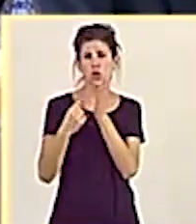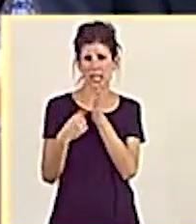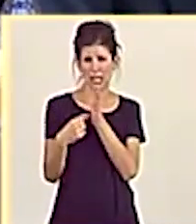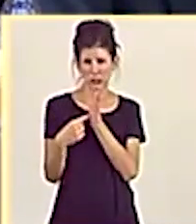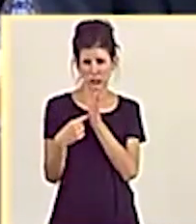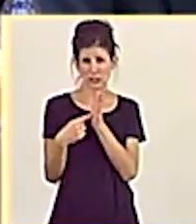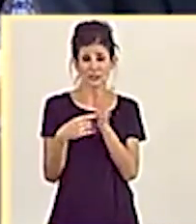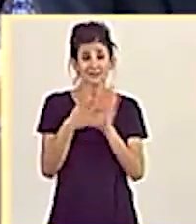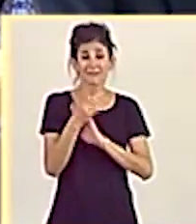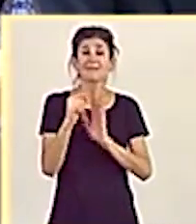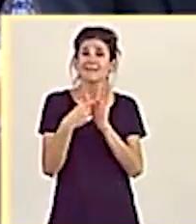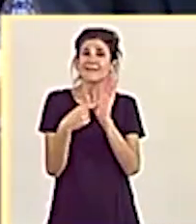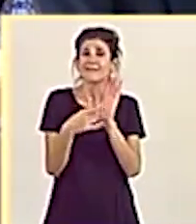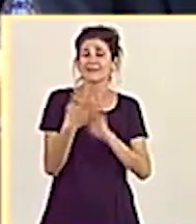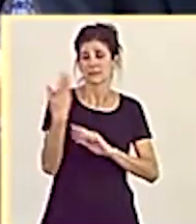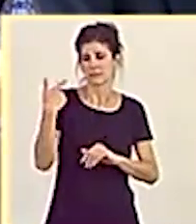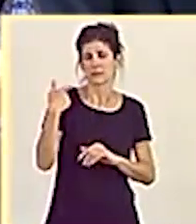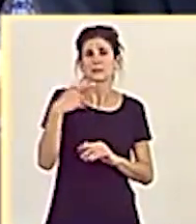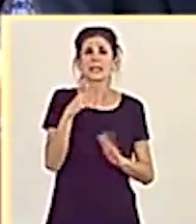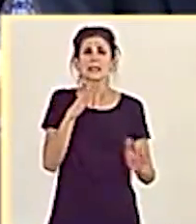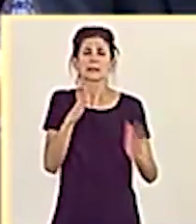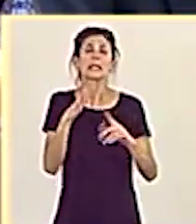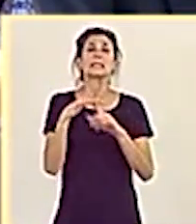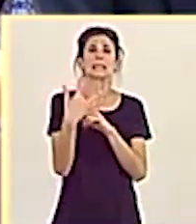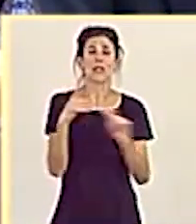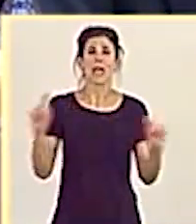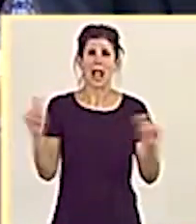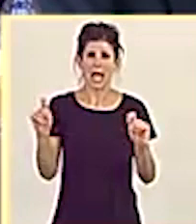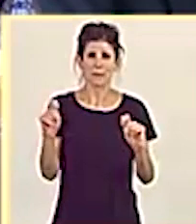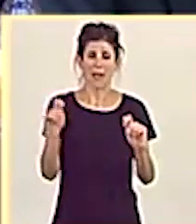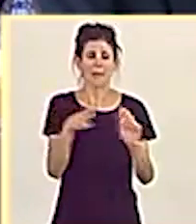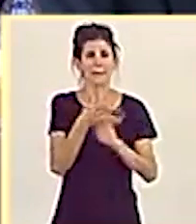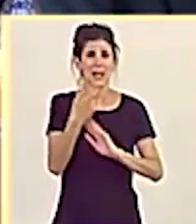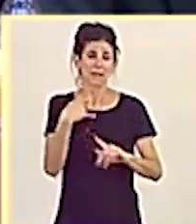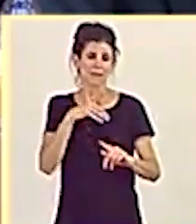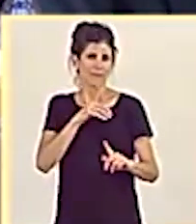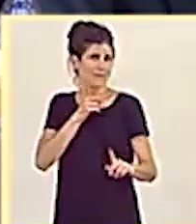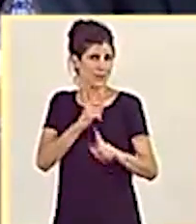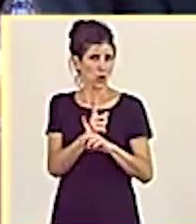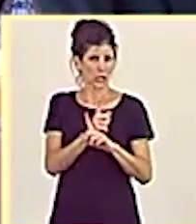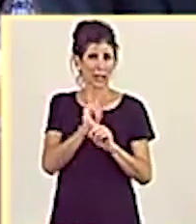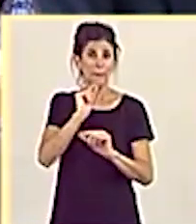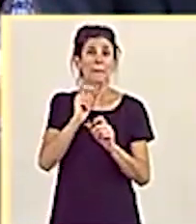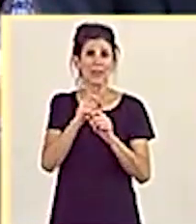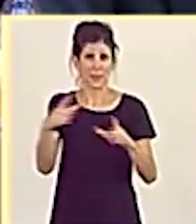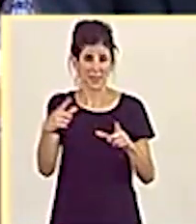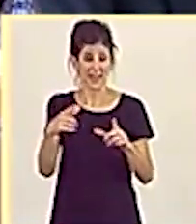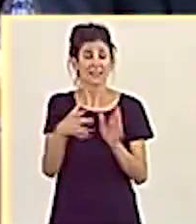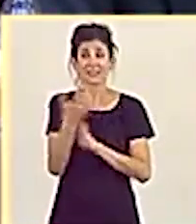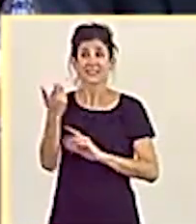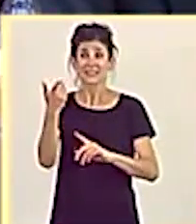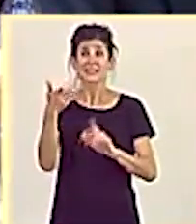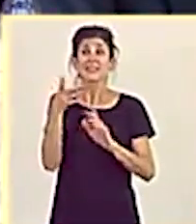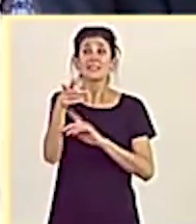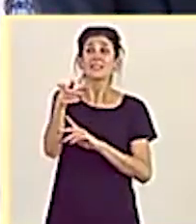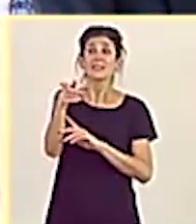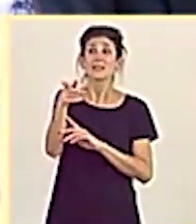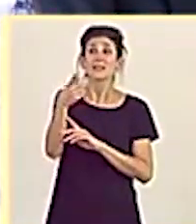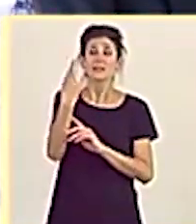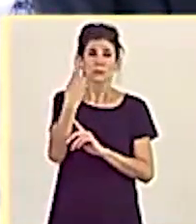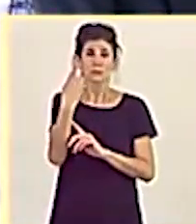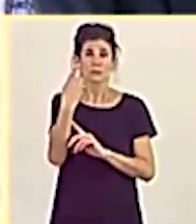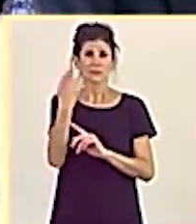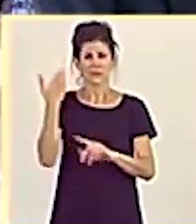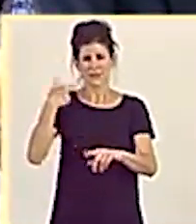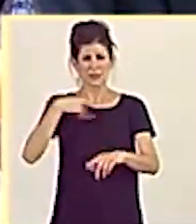realizados durante el estado de alarma para combatir la pandemia. En la respuesta de una pregunta